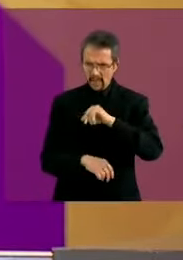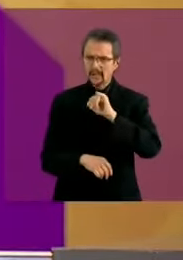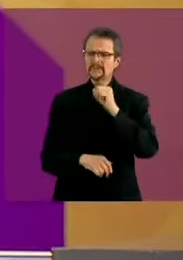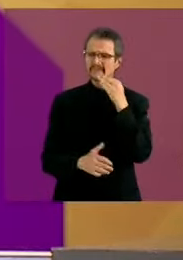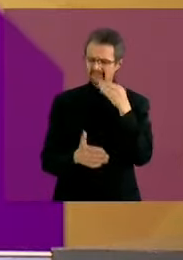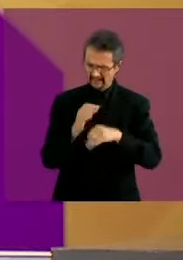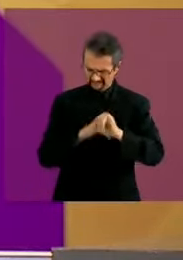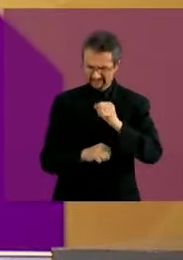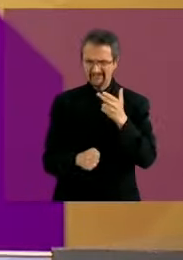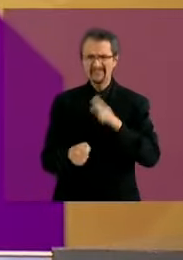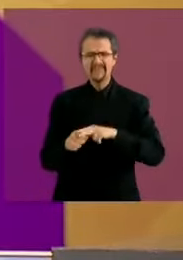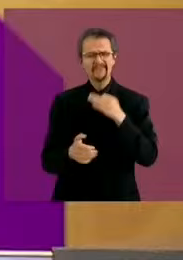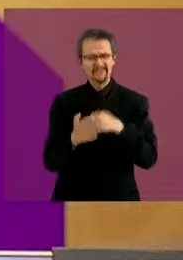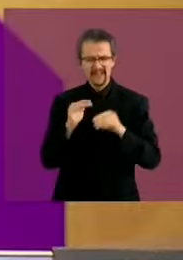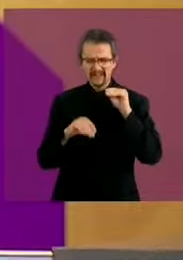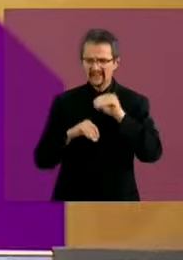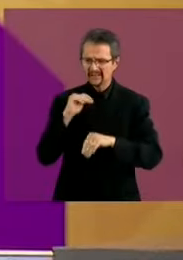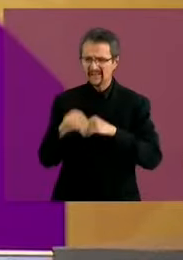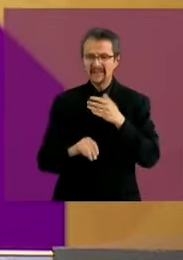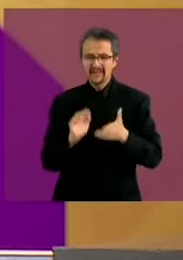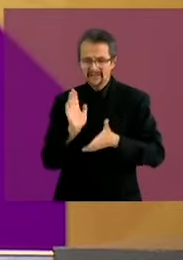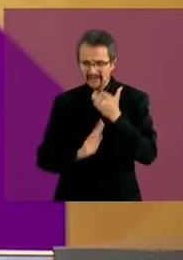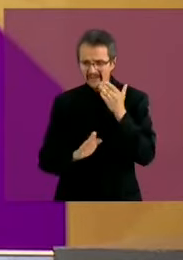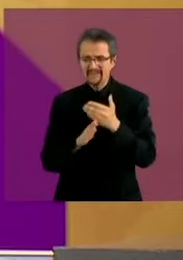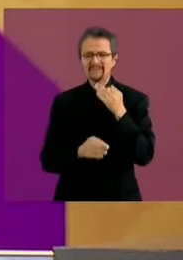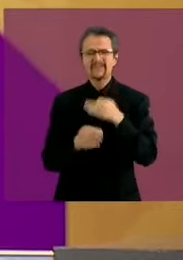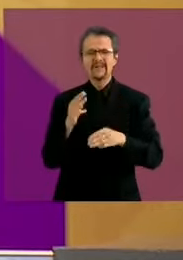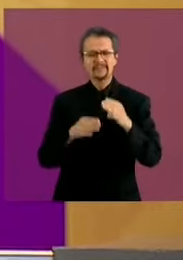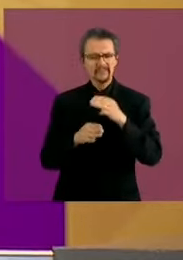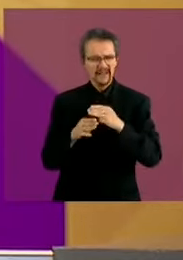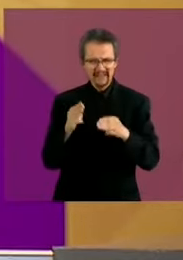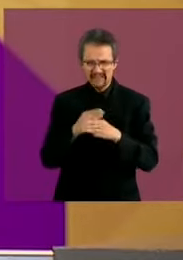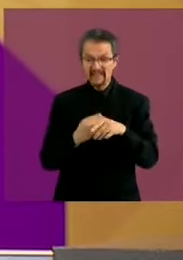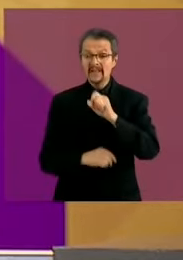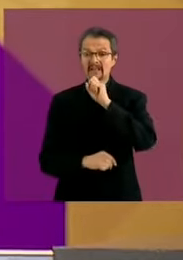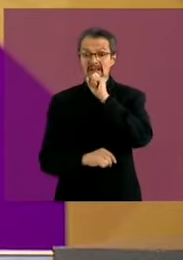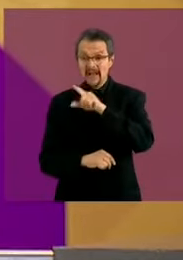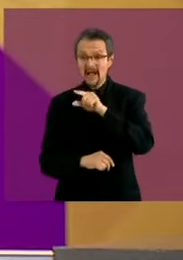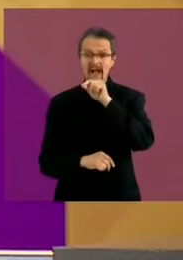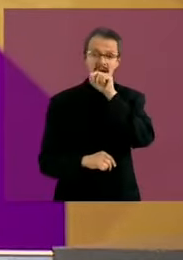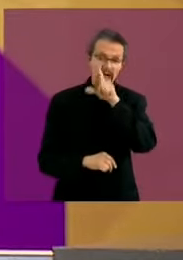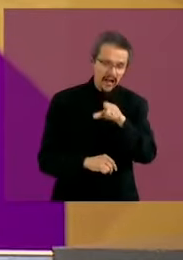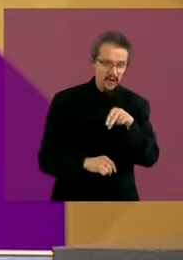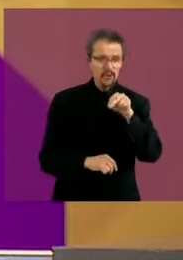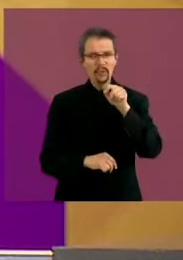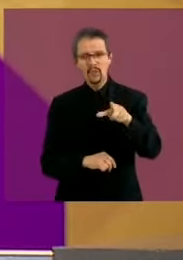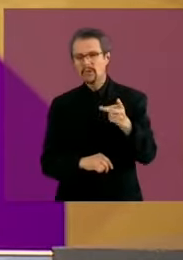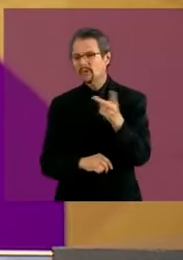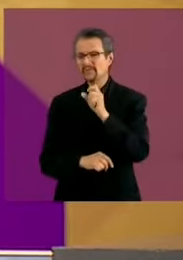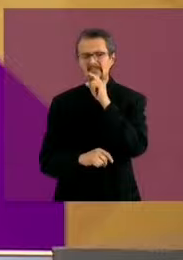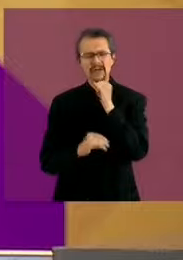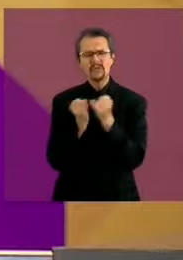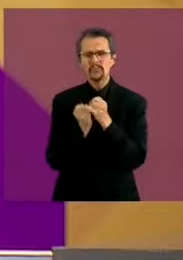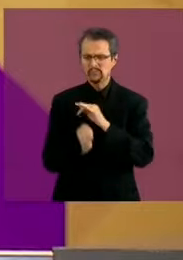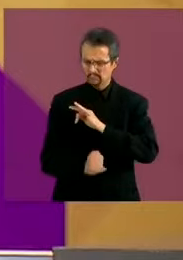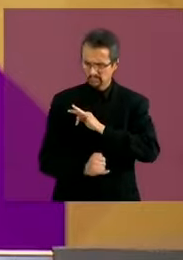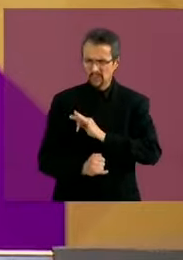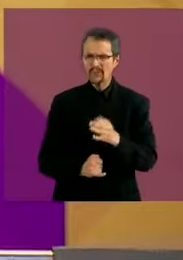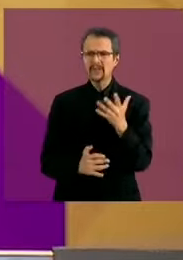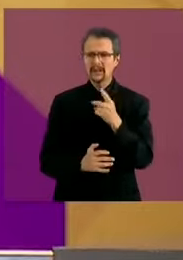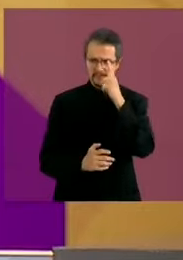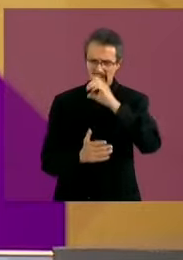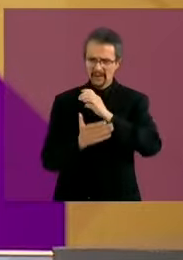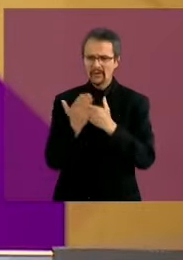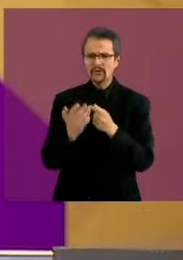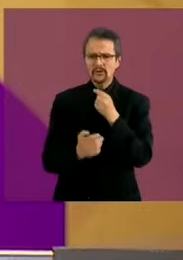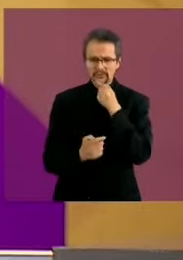de salud y hay que hacerlo como en Jalisco y Nuevo León, que son los únicos estados con cobertura universal contra el cáncer infantil. Pero la mejor